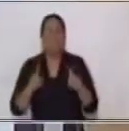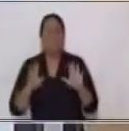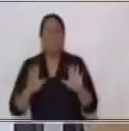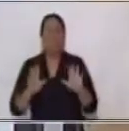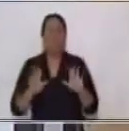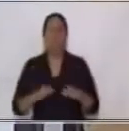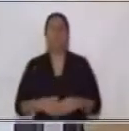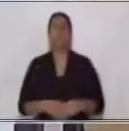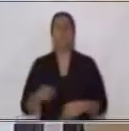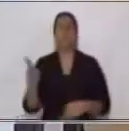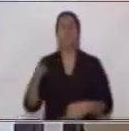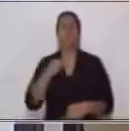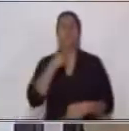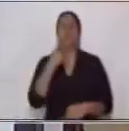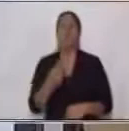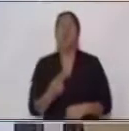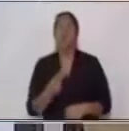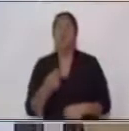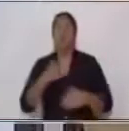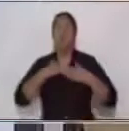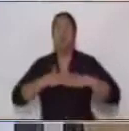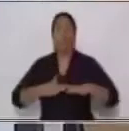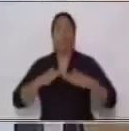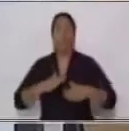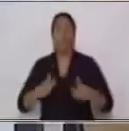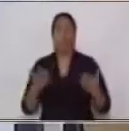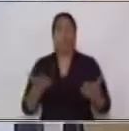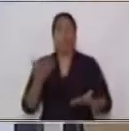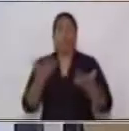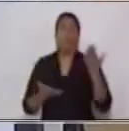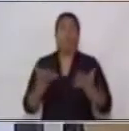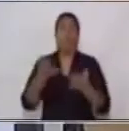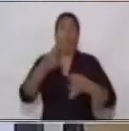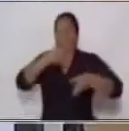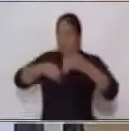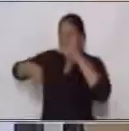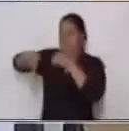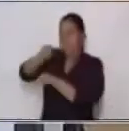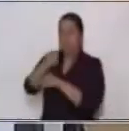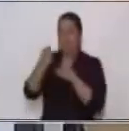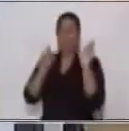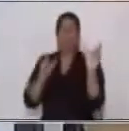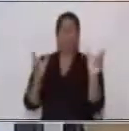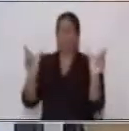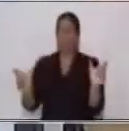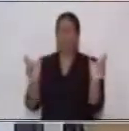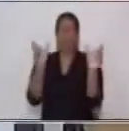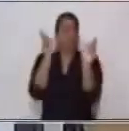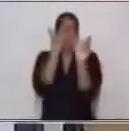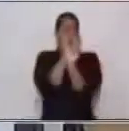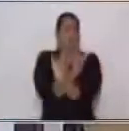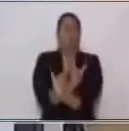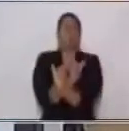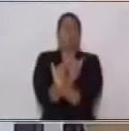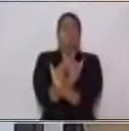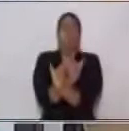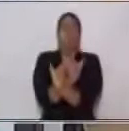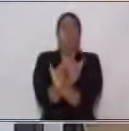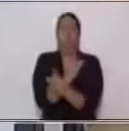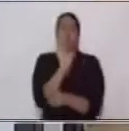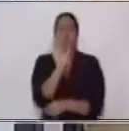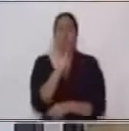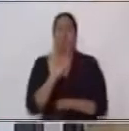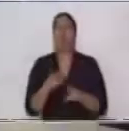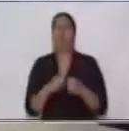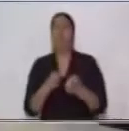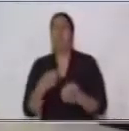pasiva puede ser cambiar de lugar el sujeto y pasarlo al predicado y lo que está en el predicado del sujeto en algún momento